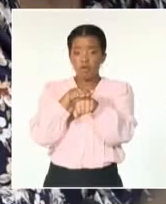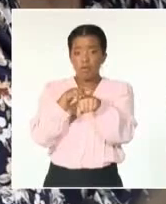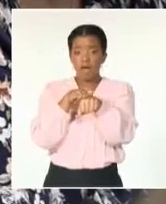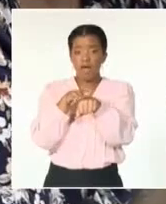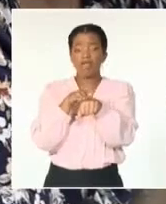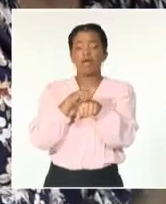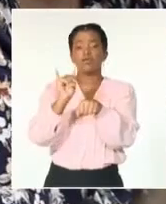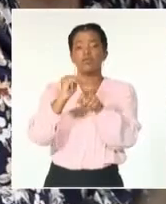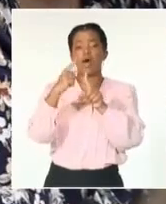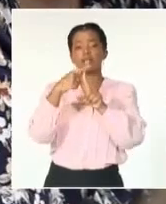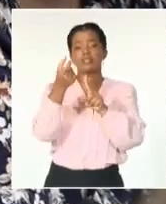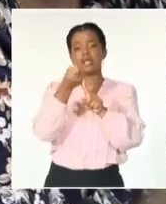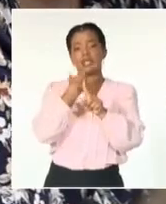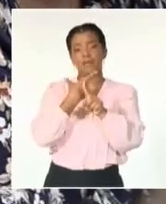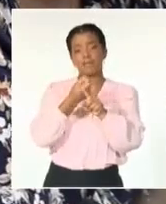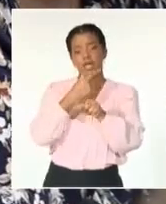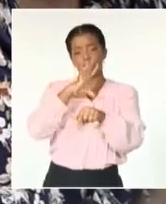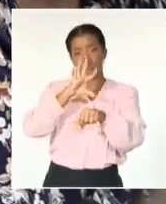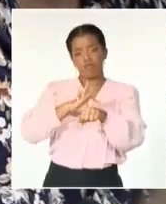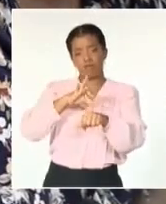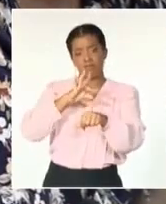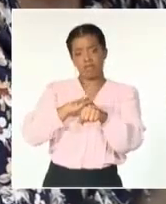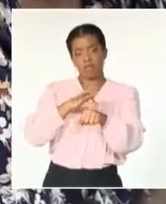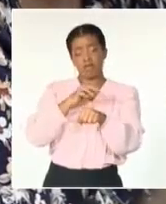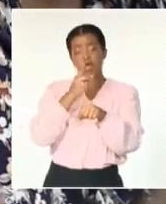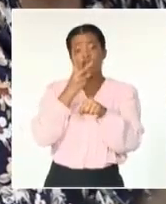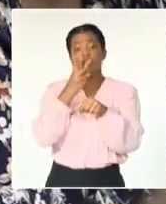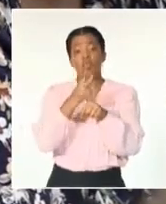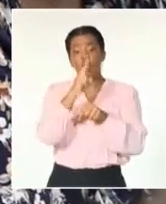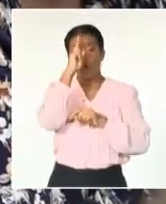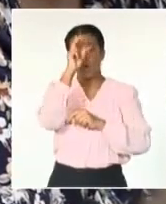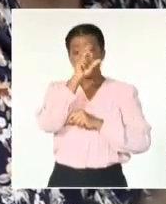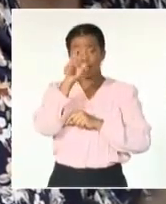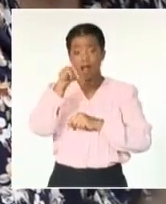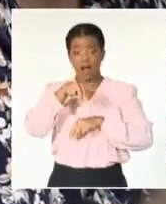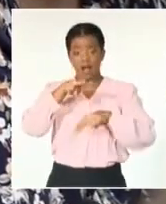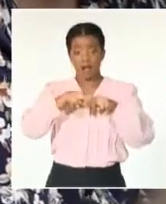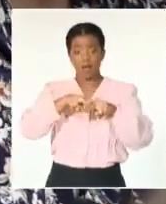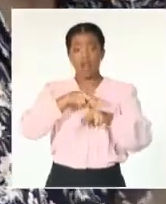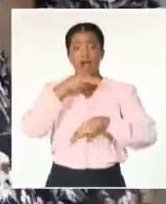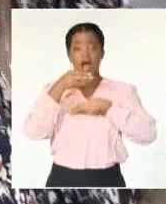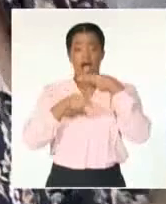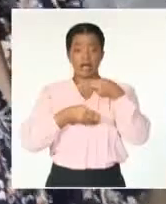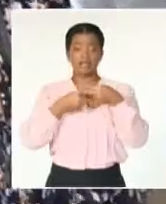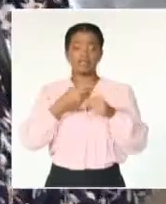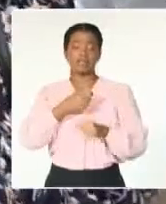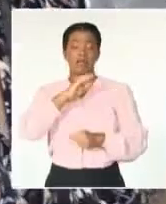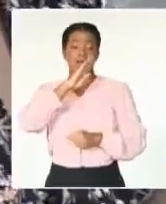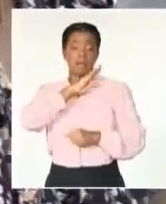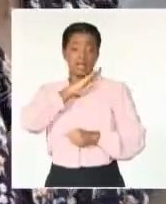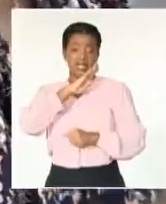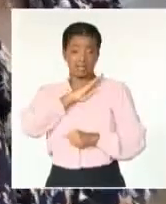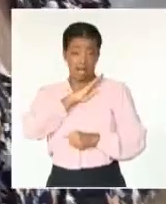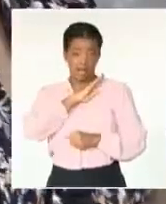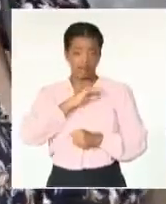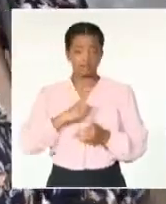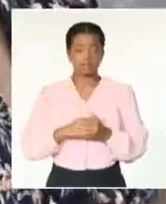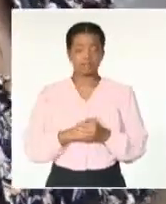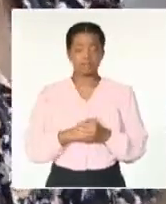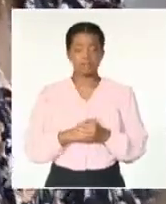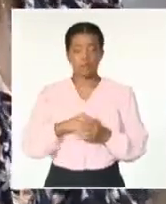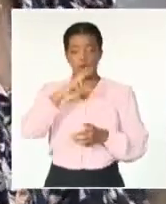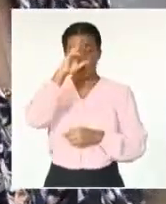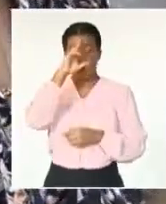Eso fue un ensayo clínico que tuvo lugar en dos hospitales de la ciudad de La Habana, el hospital militar Carlos Juan Finlay, Carlos J. Finlay y